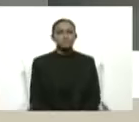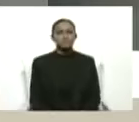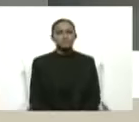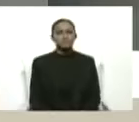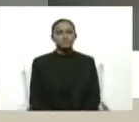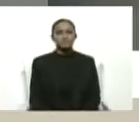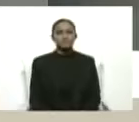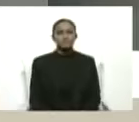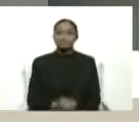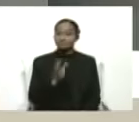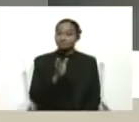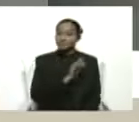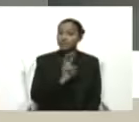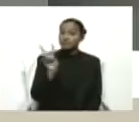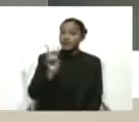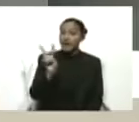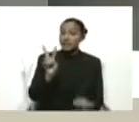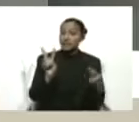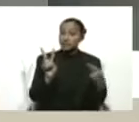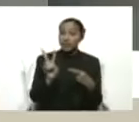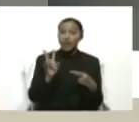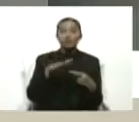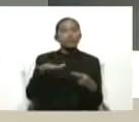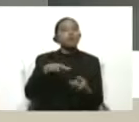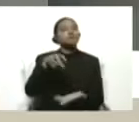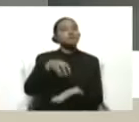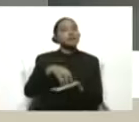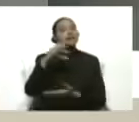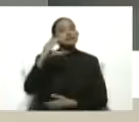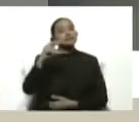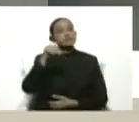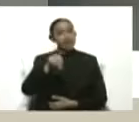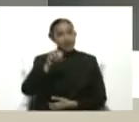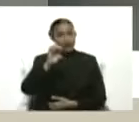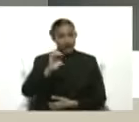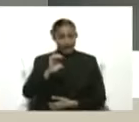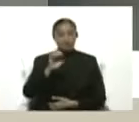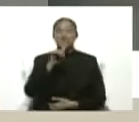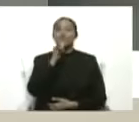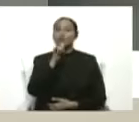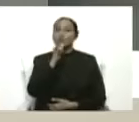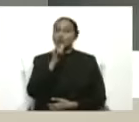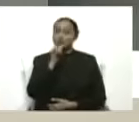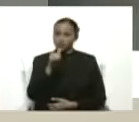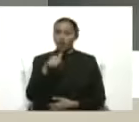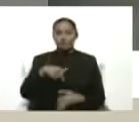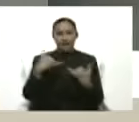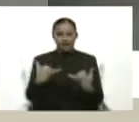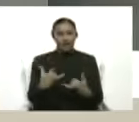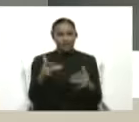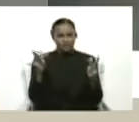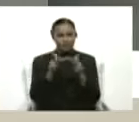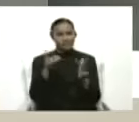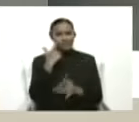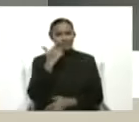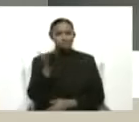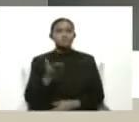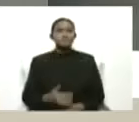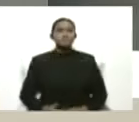Venezuela a esta hora en la sede principal del Consejo Nacional Electoral se genera información de interés nacional. Nos conectamos.